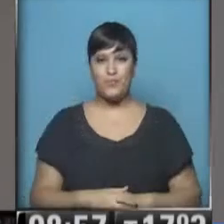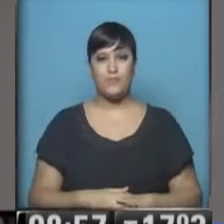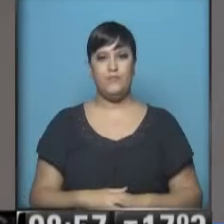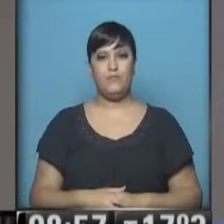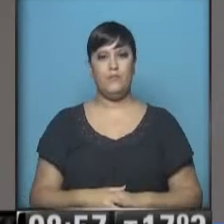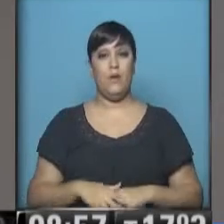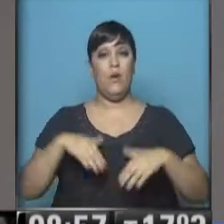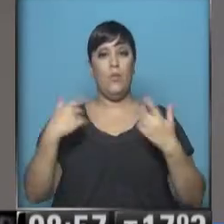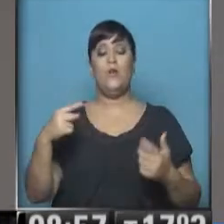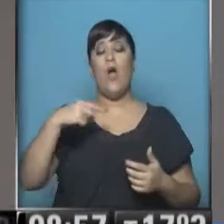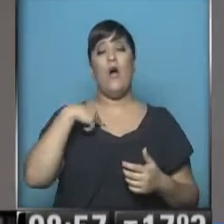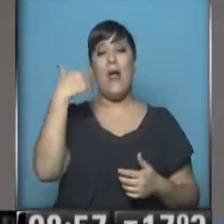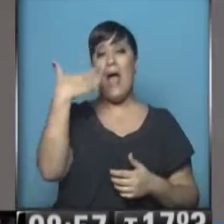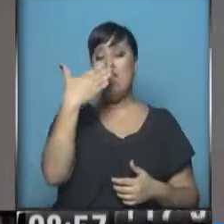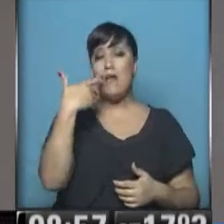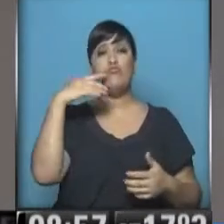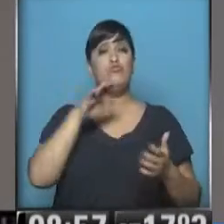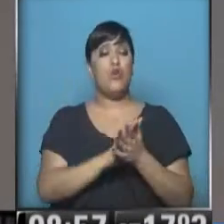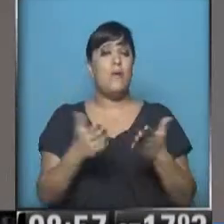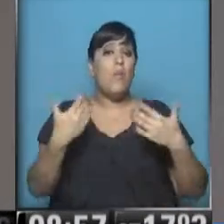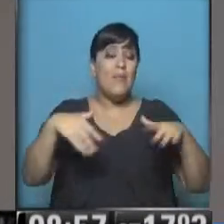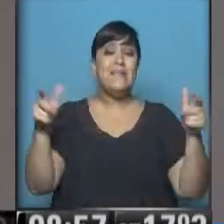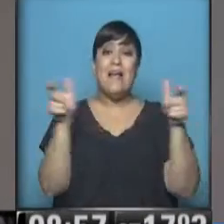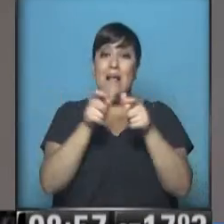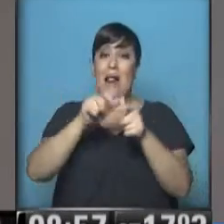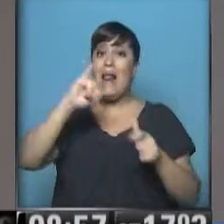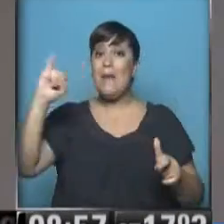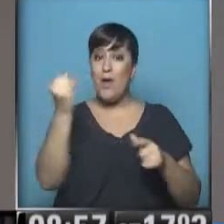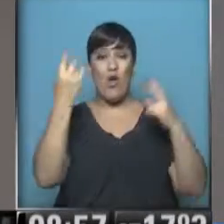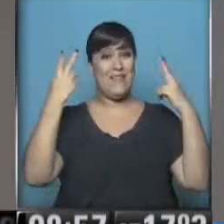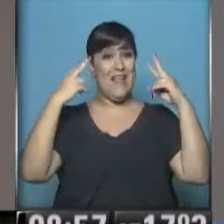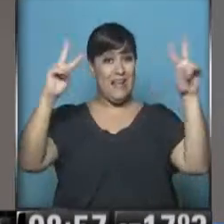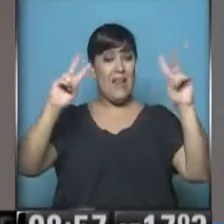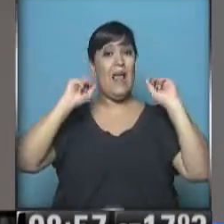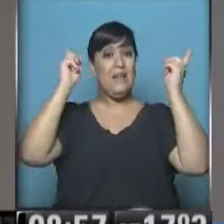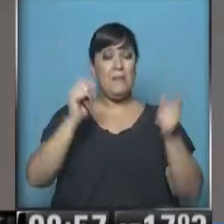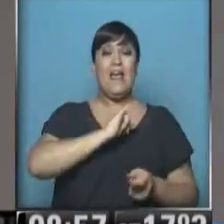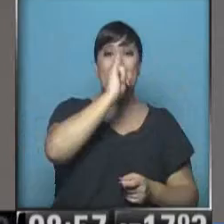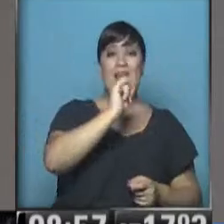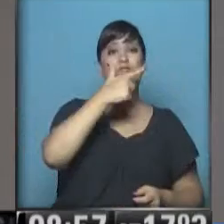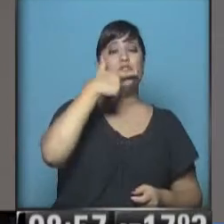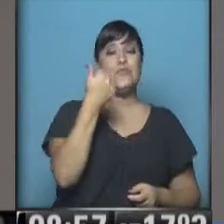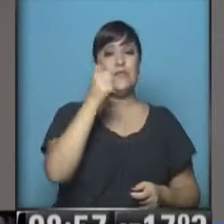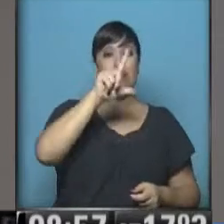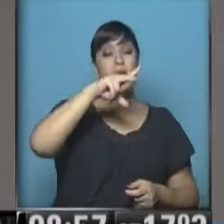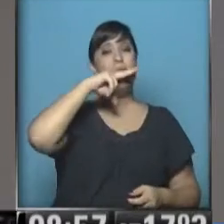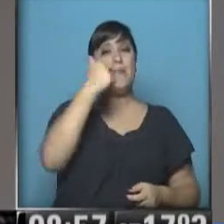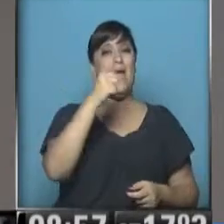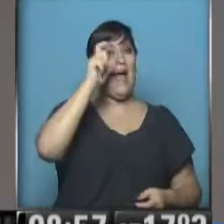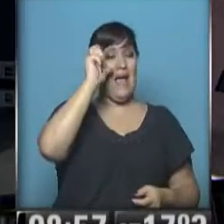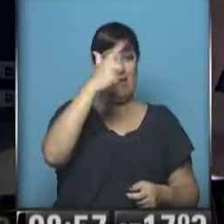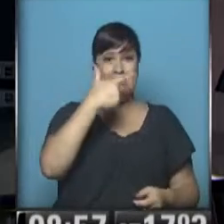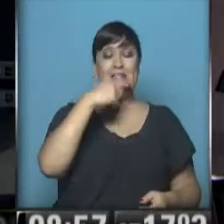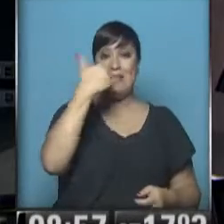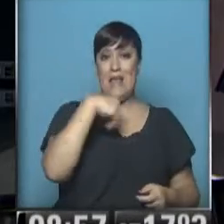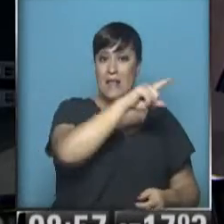Bueno, hablamos de lo que podría ser la mejor película extranjera y además de Relatos Salvajes en Argentina, tengo que mencionar a Libertador de